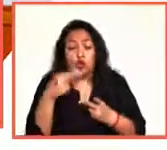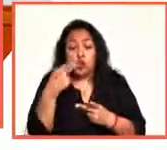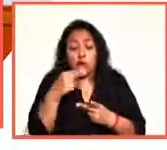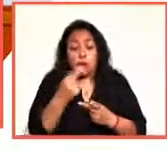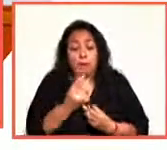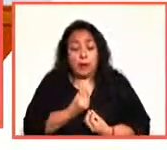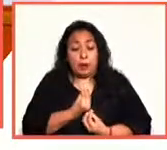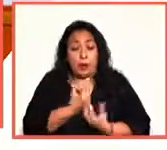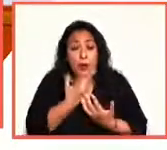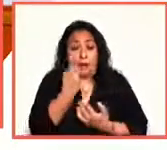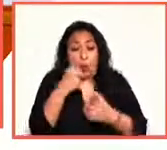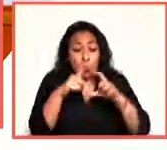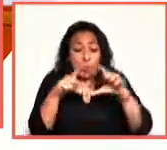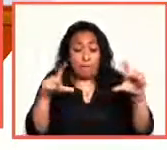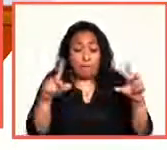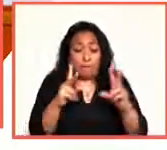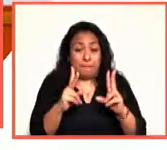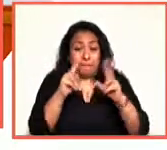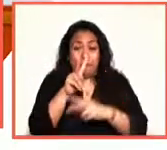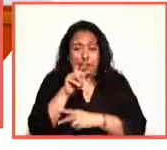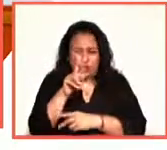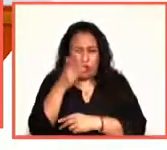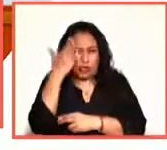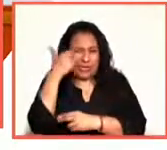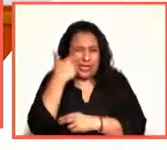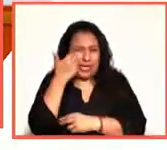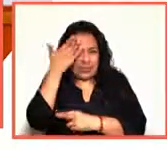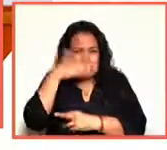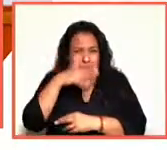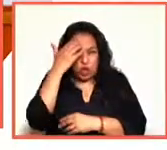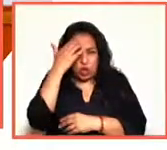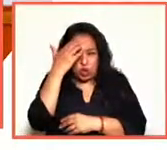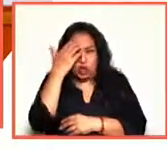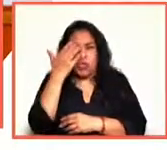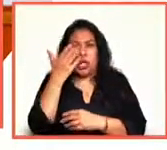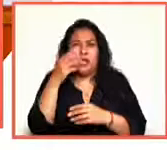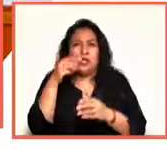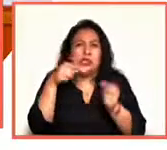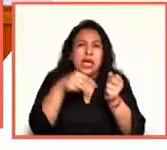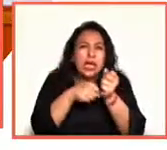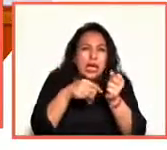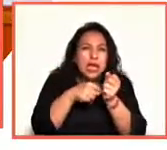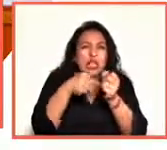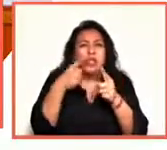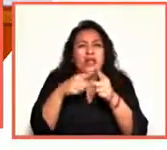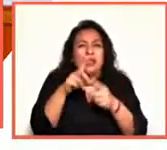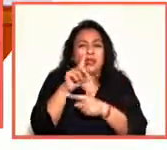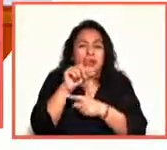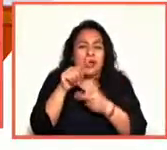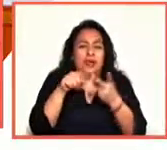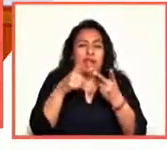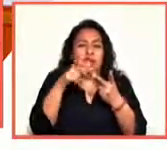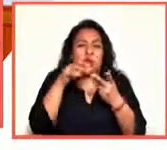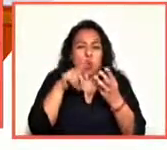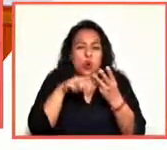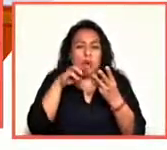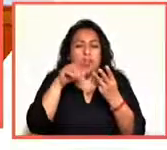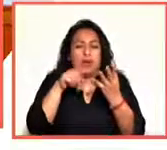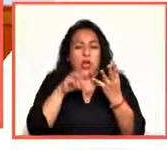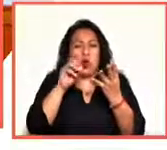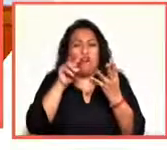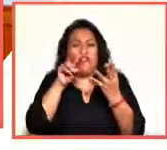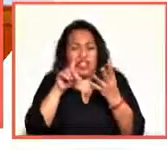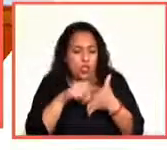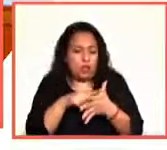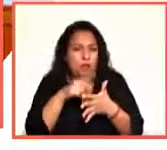¿Les gustaría descubrir secretos en el lenguaje poético de Dante o de Góngora, de Garcilaso de la Vega, de Mallarmé, de Ovidio, de Srapound,